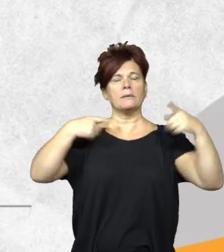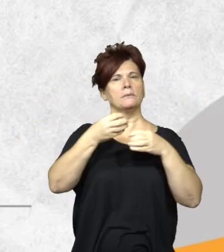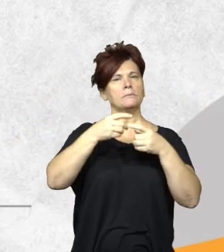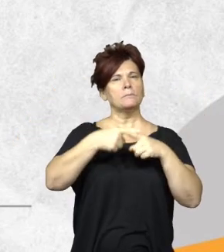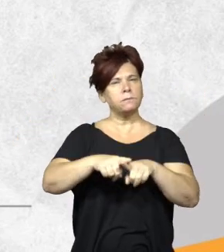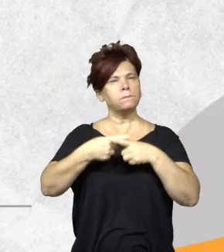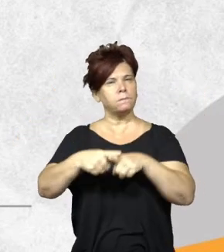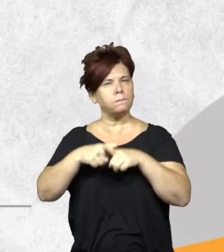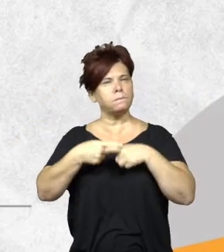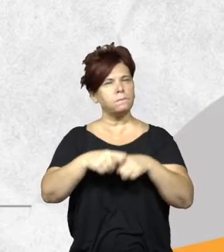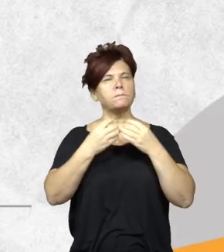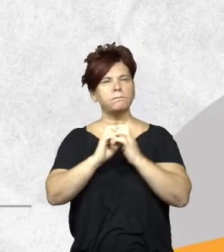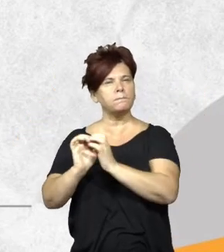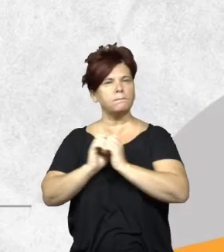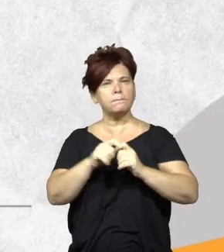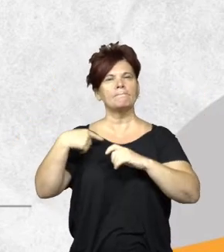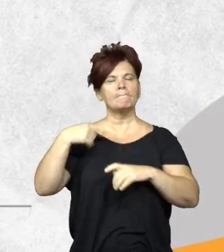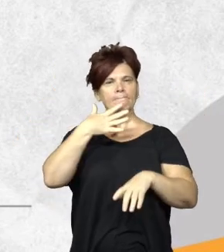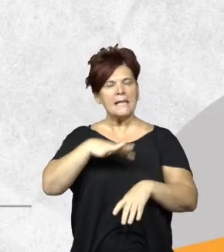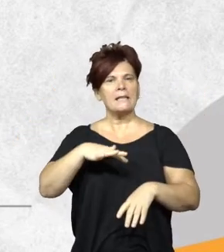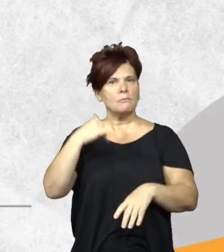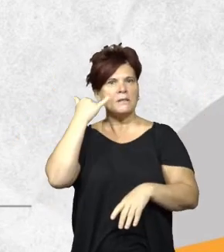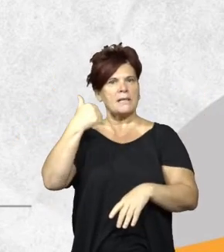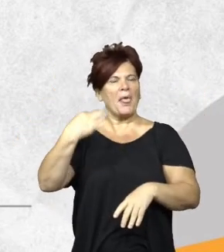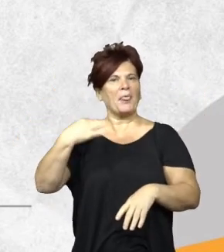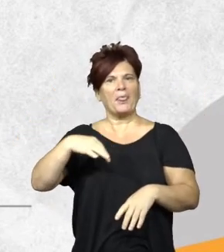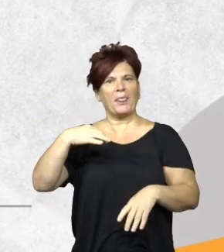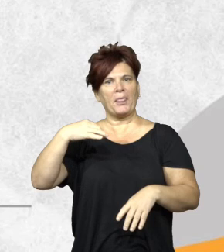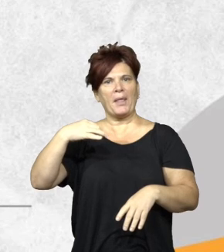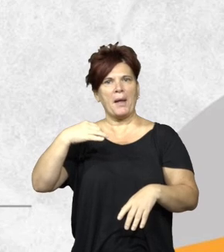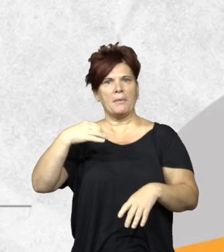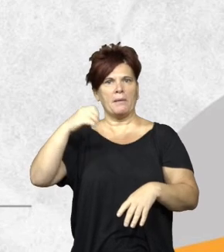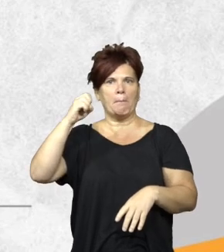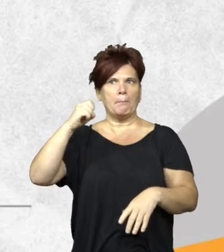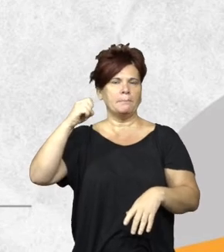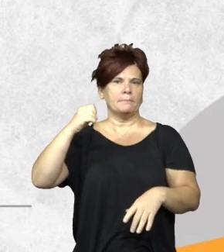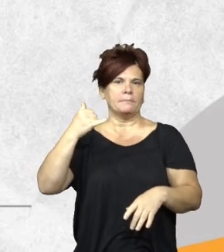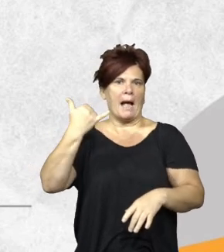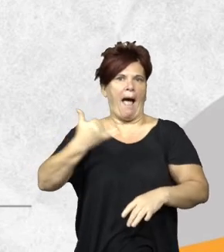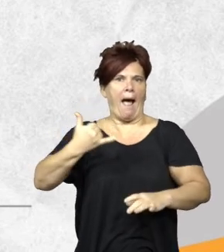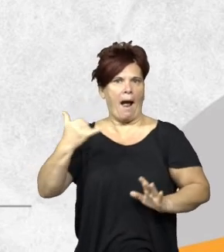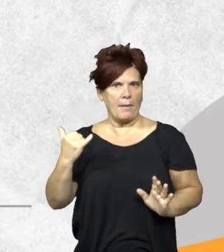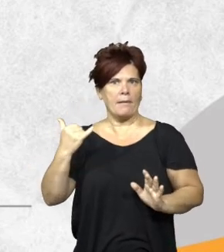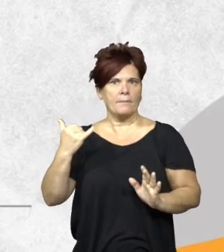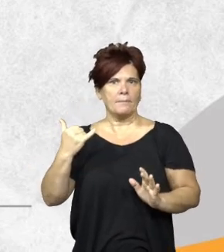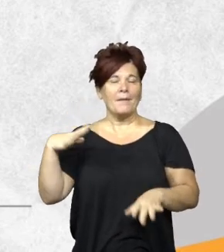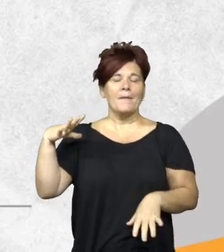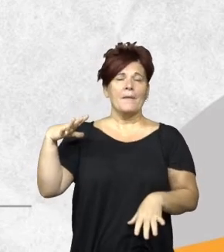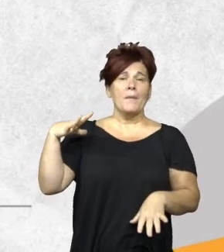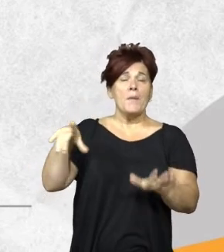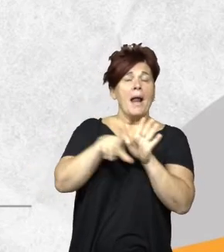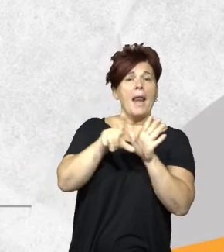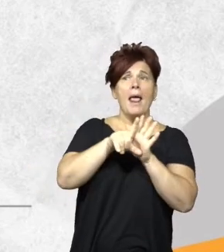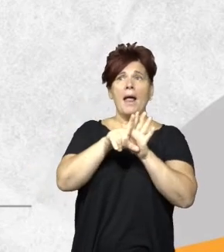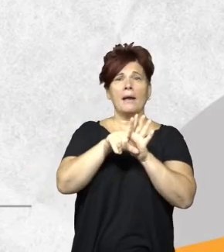varios años y entendemos que ya tiene que salir, porque ya somos casi que un papelón como país sin una ley de evaluación ambiental, la cual